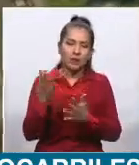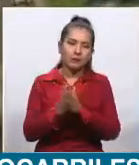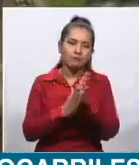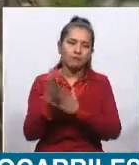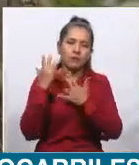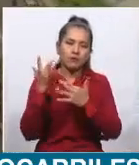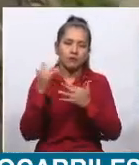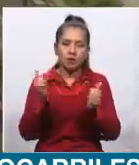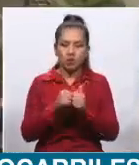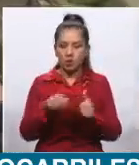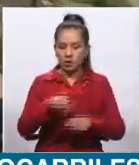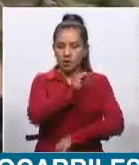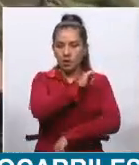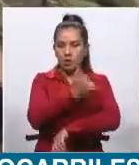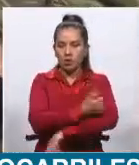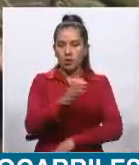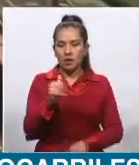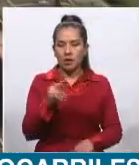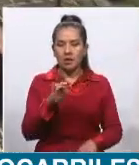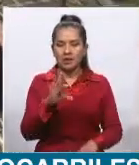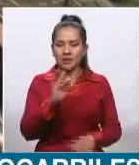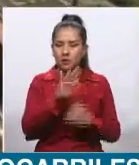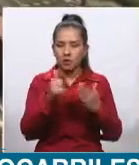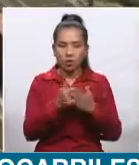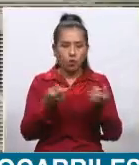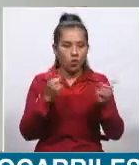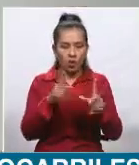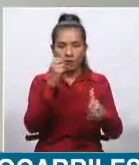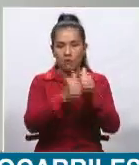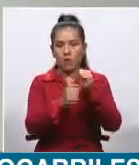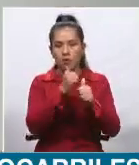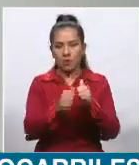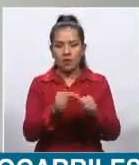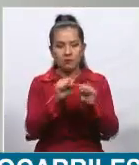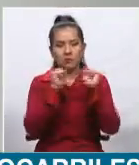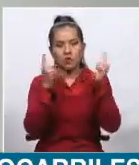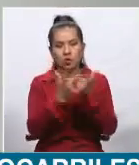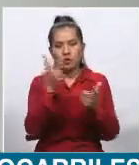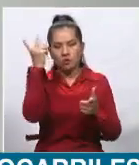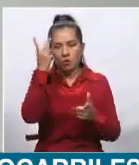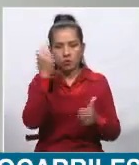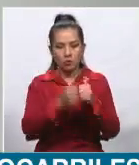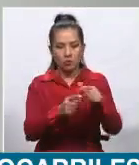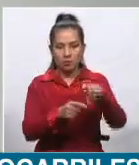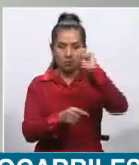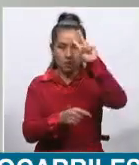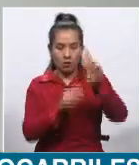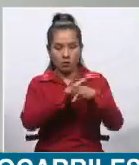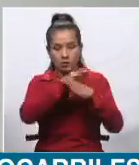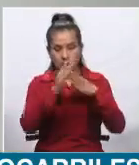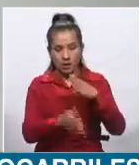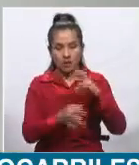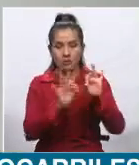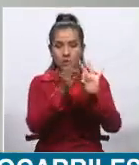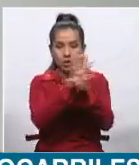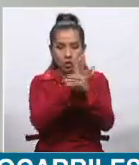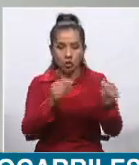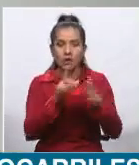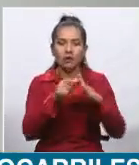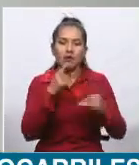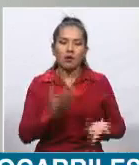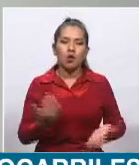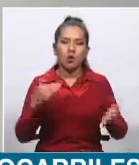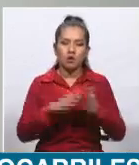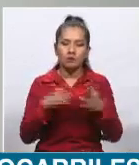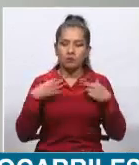nuestra Cancillería, de que se normalice la situación social y política en Perú para que podamos nuevamente